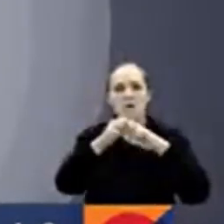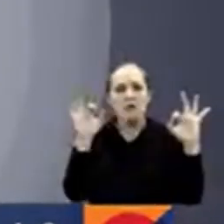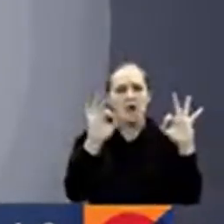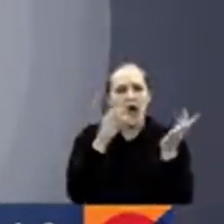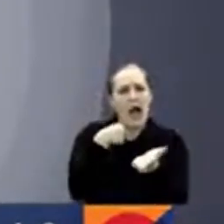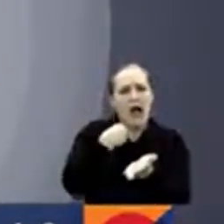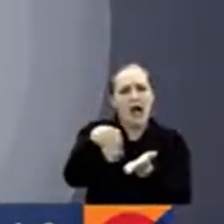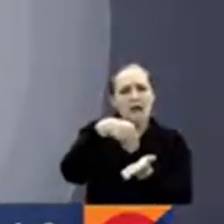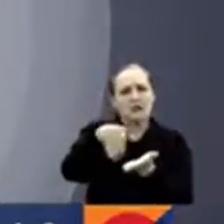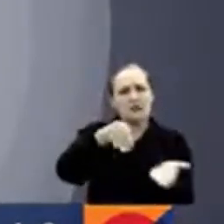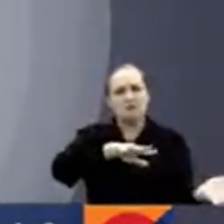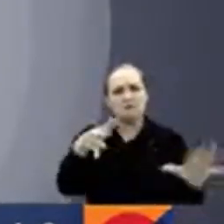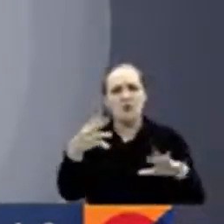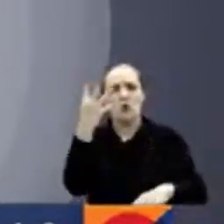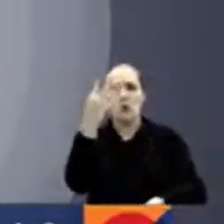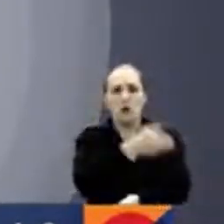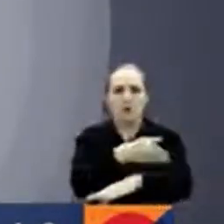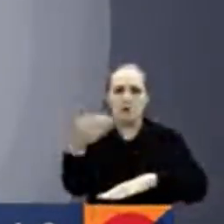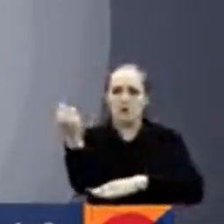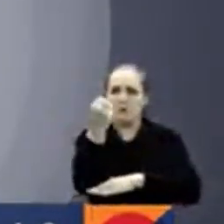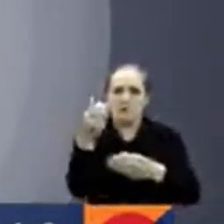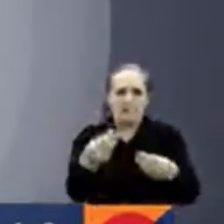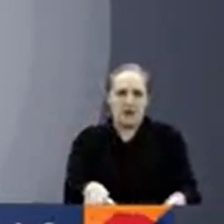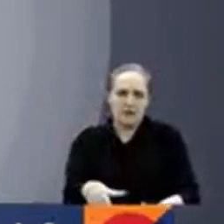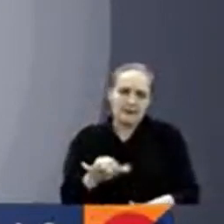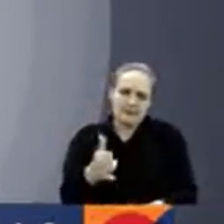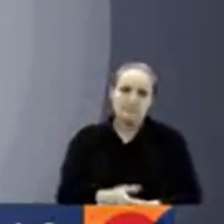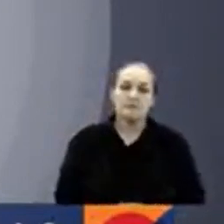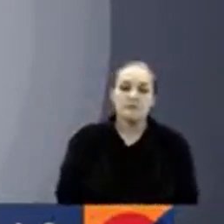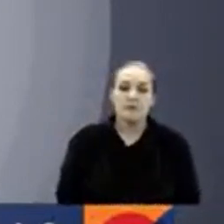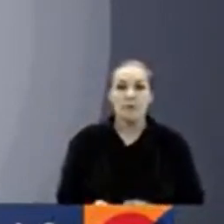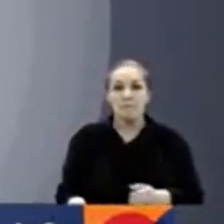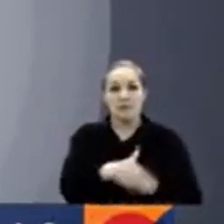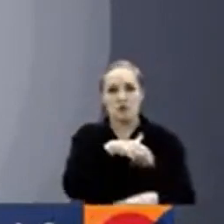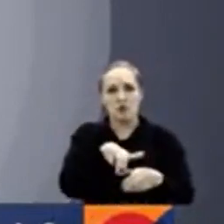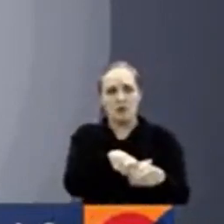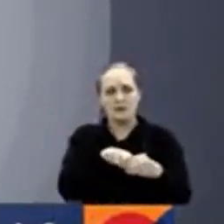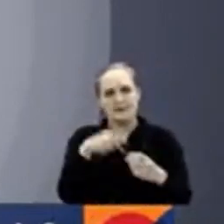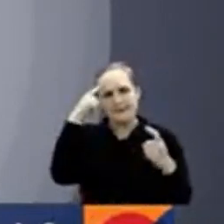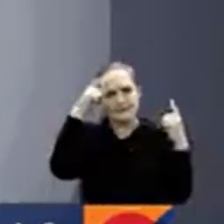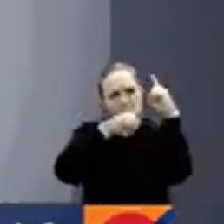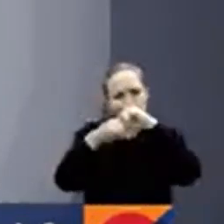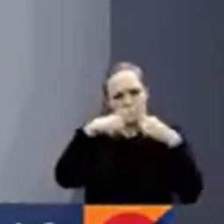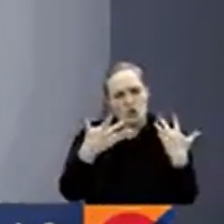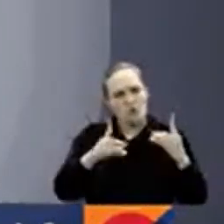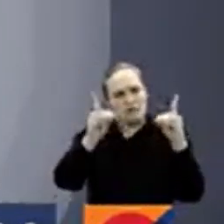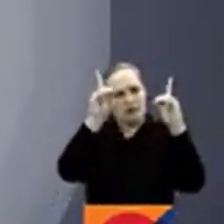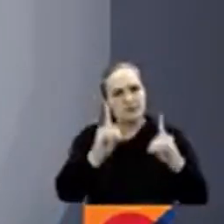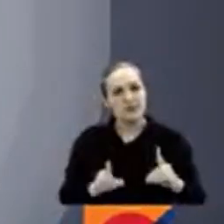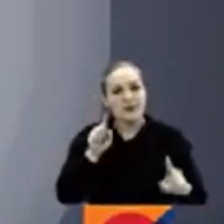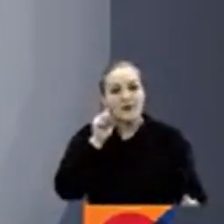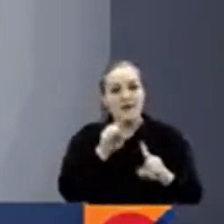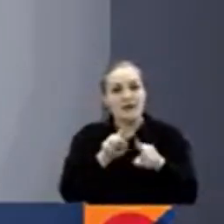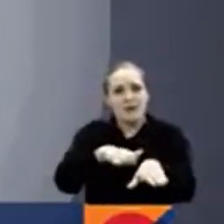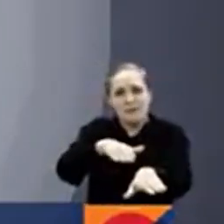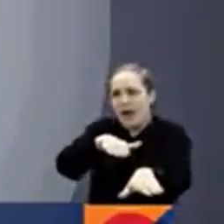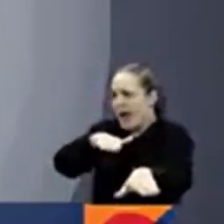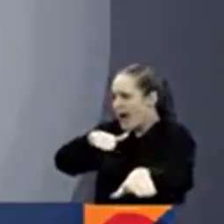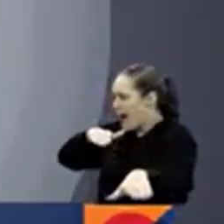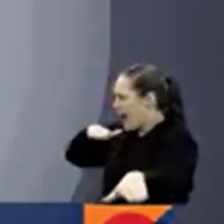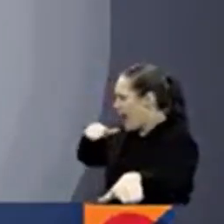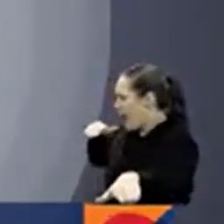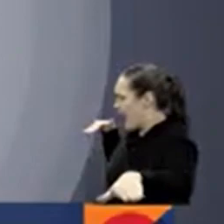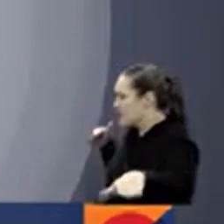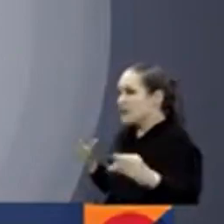de 4 millones de pesos. El ministro de Transporte dijo que evalúa nuevas medidas para controlar el crecimiento desmedido de